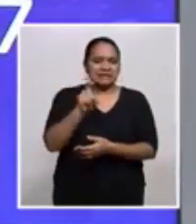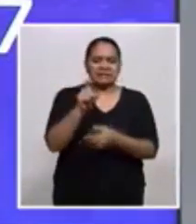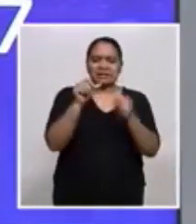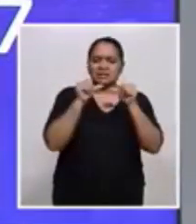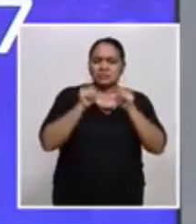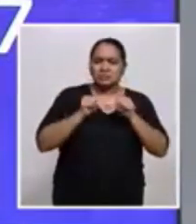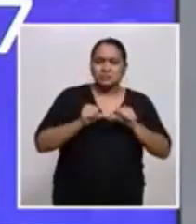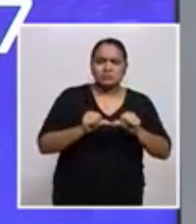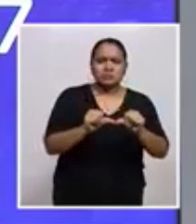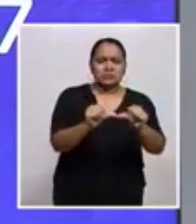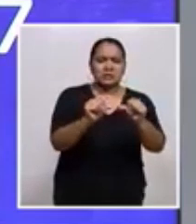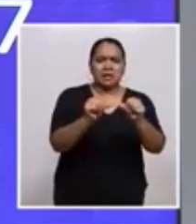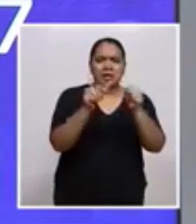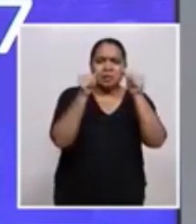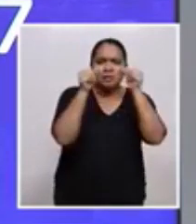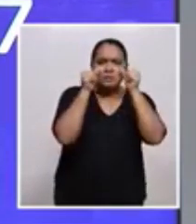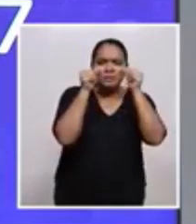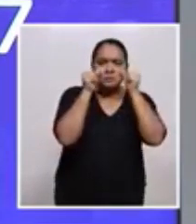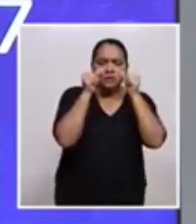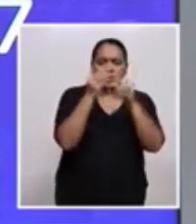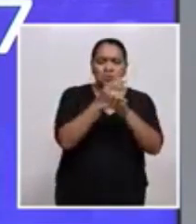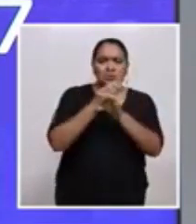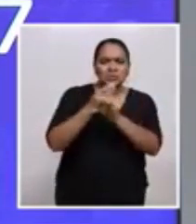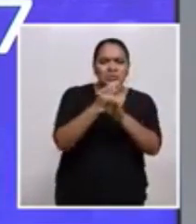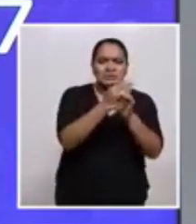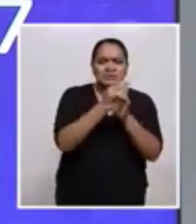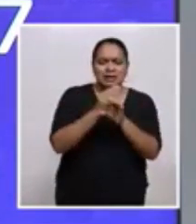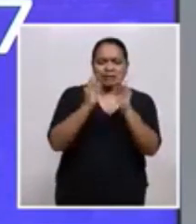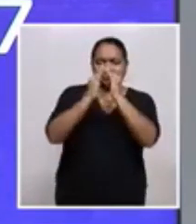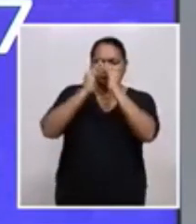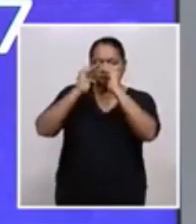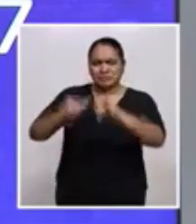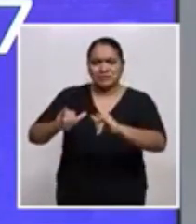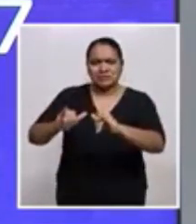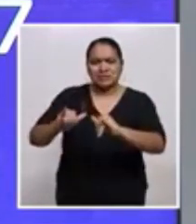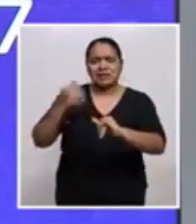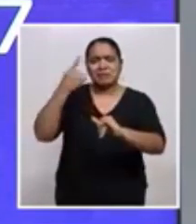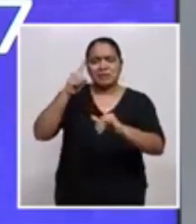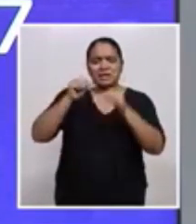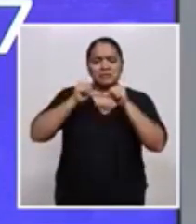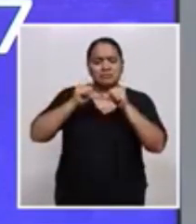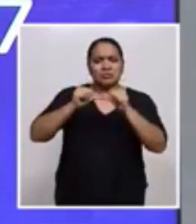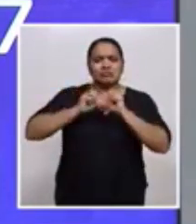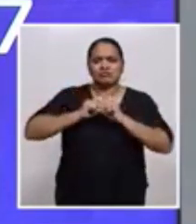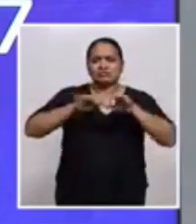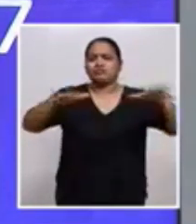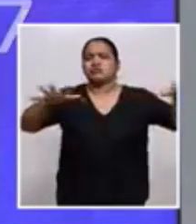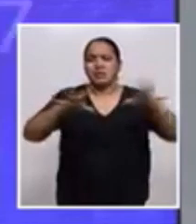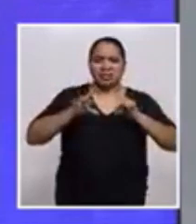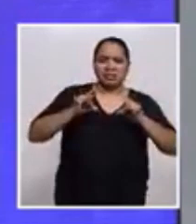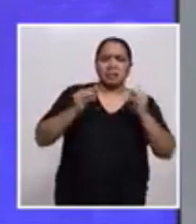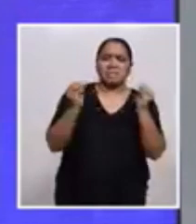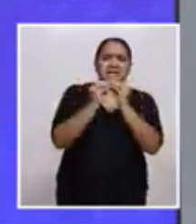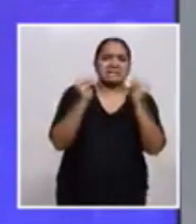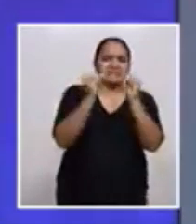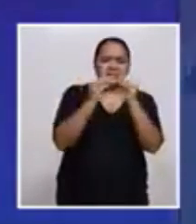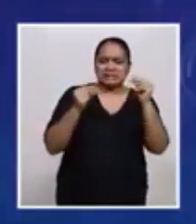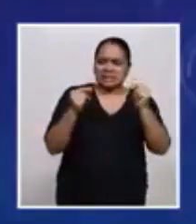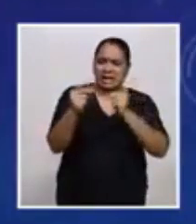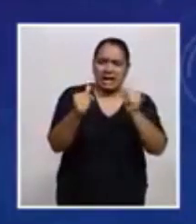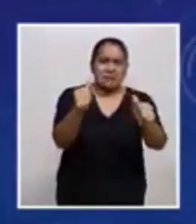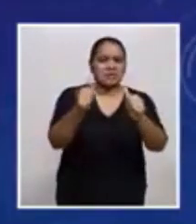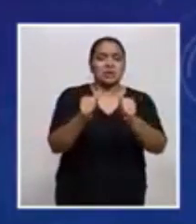y tener medidas más estrictas de confinamiento para tratar de impedir que se propague con más velocidad esta